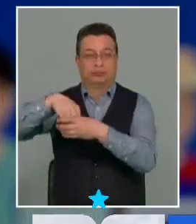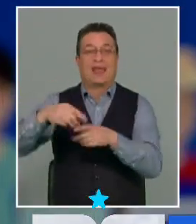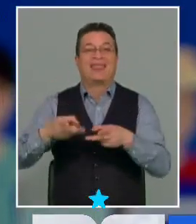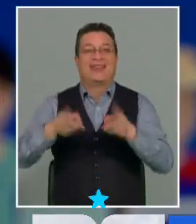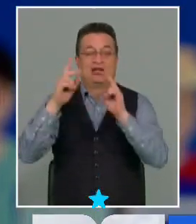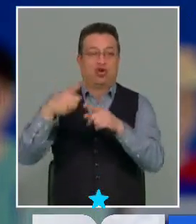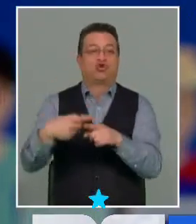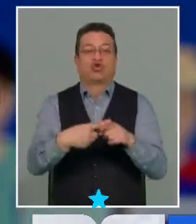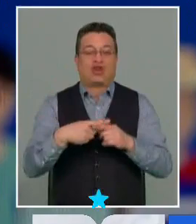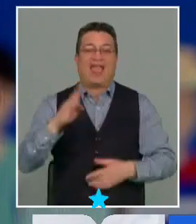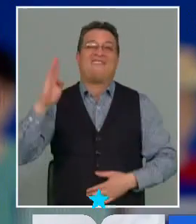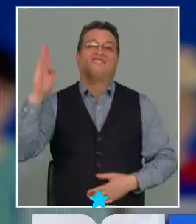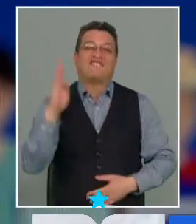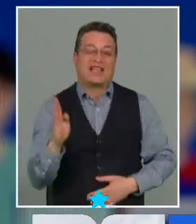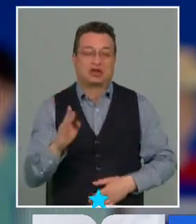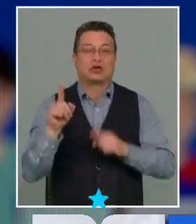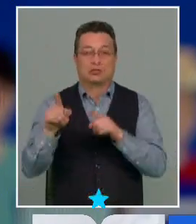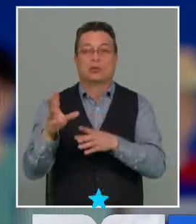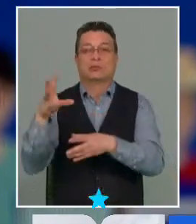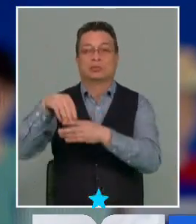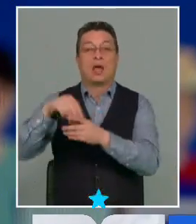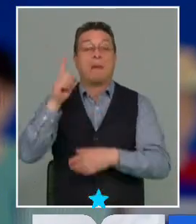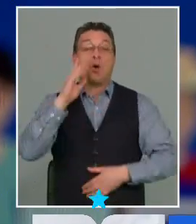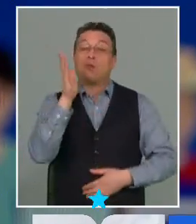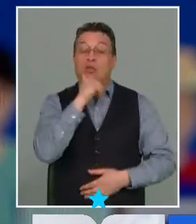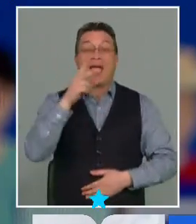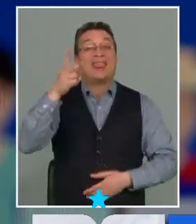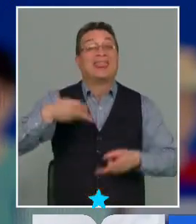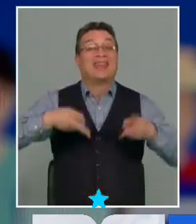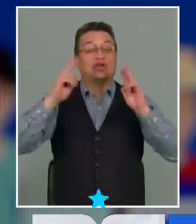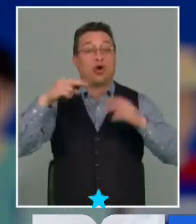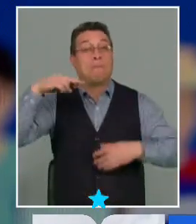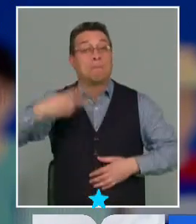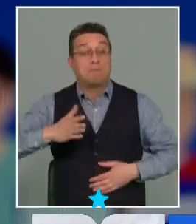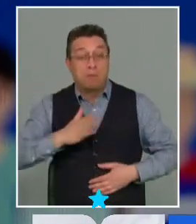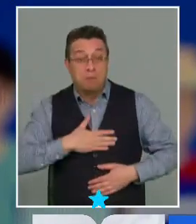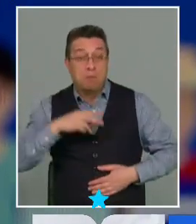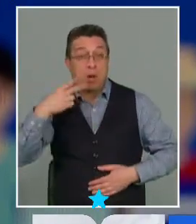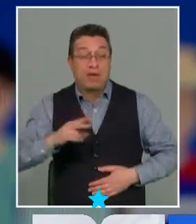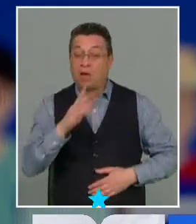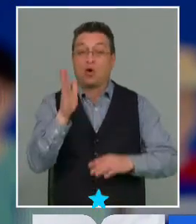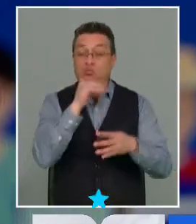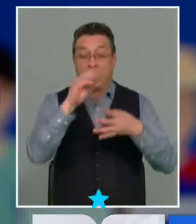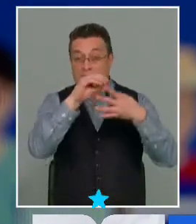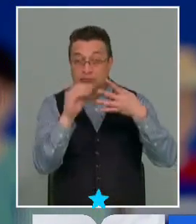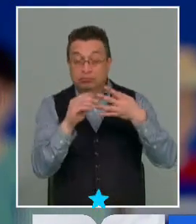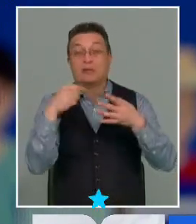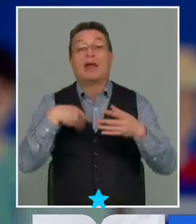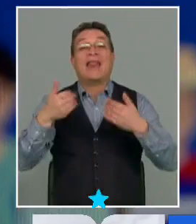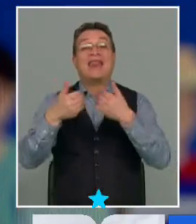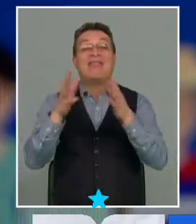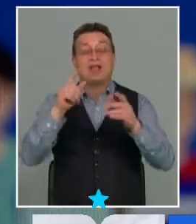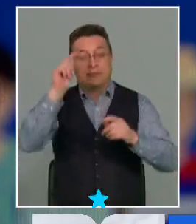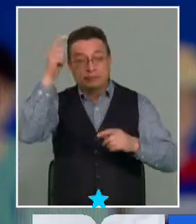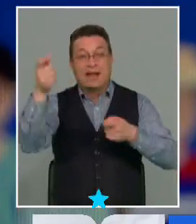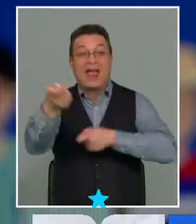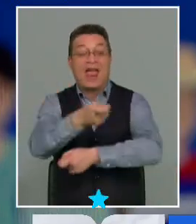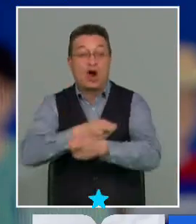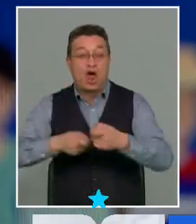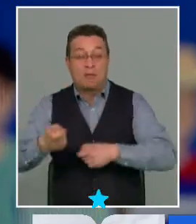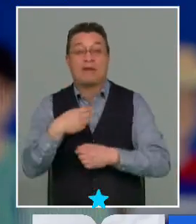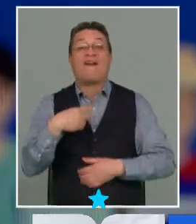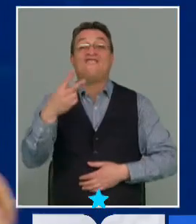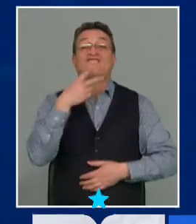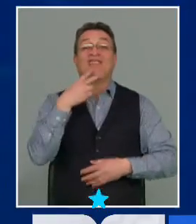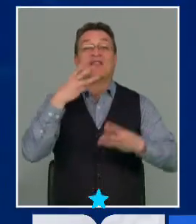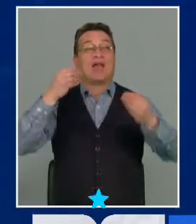sociales básicos, pero no está derecho de propiedad, no está libre iniciativa en materia económica, derecho a vivir